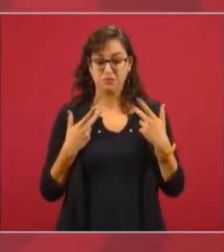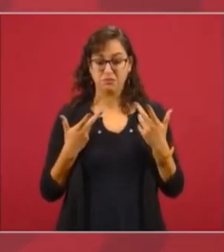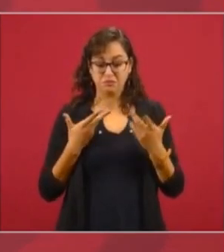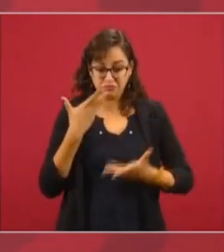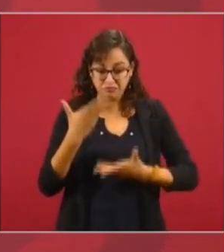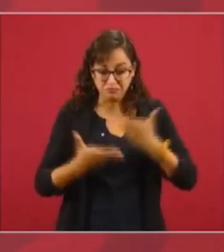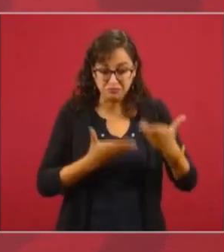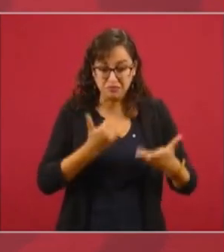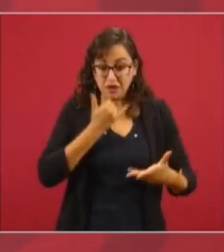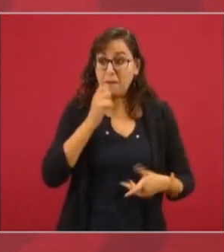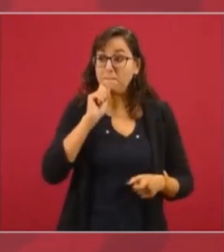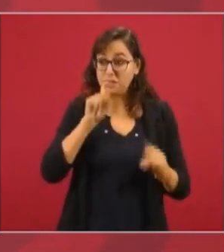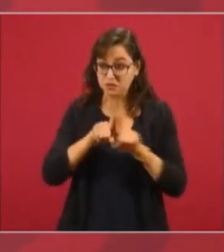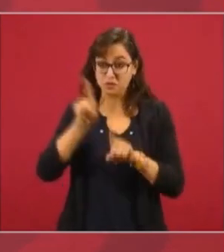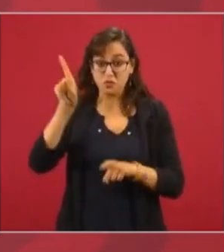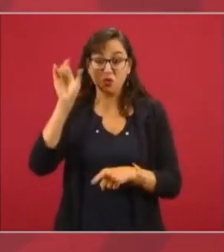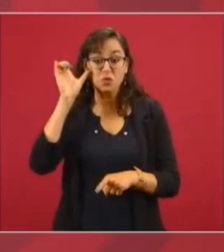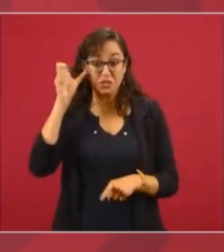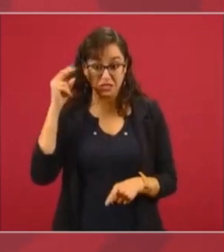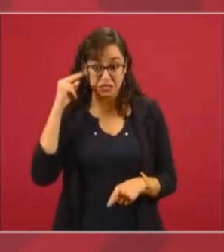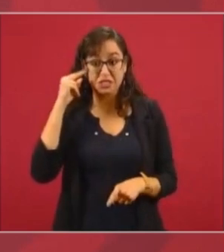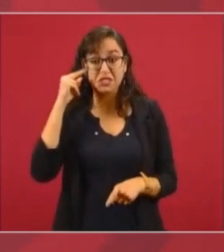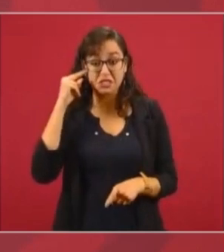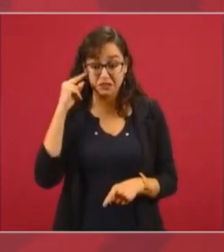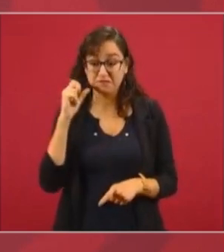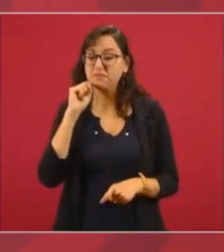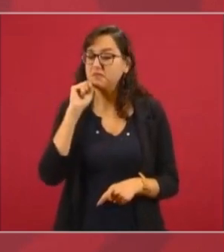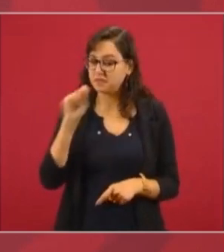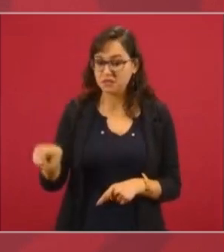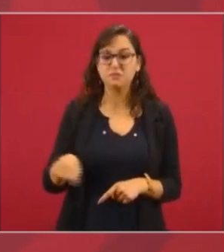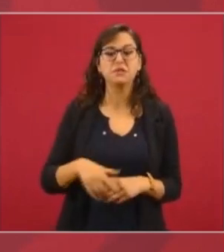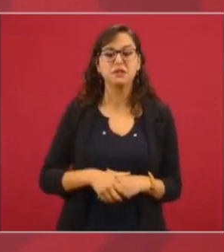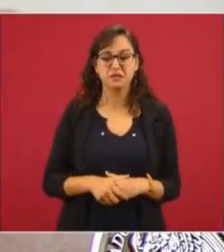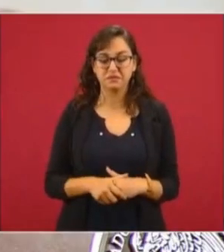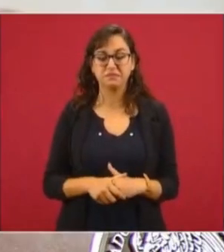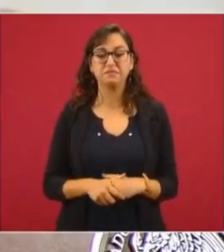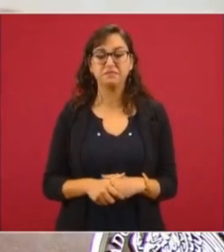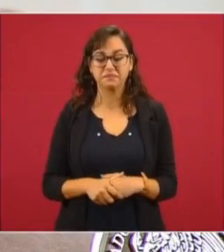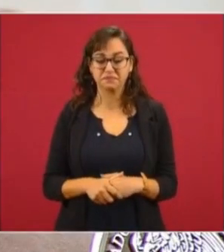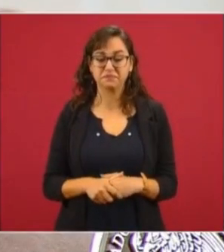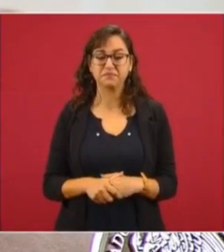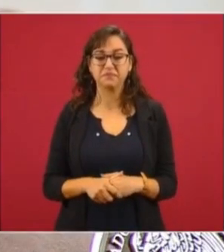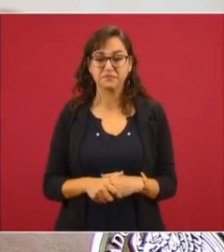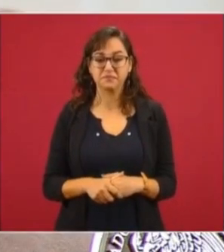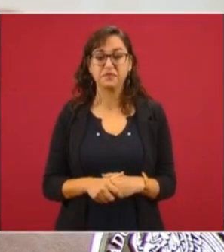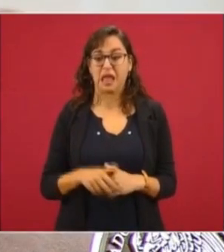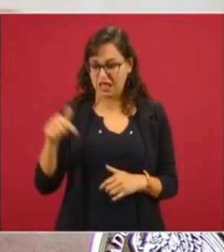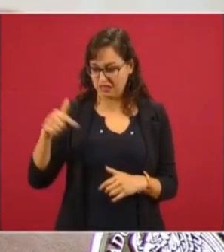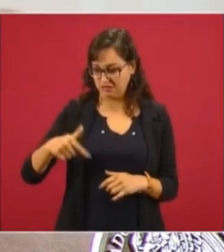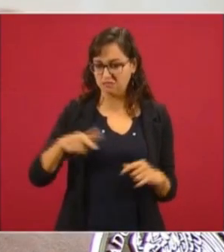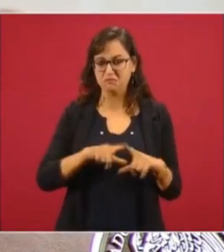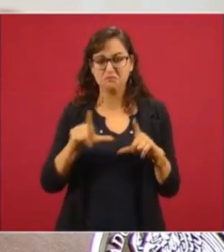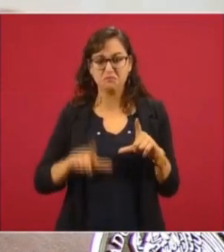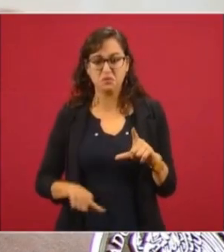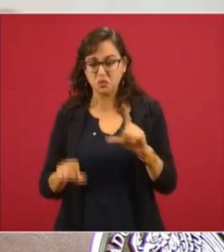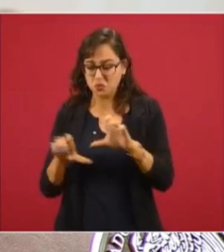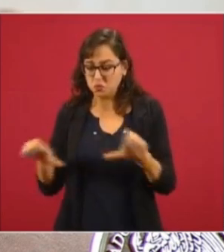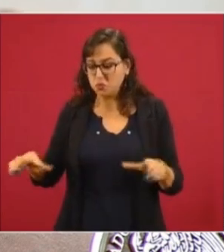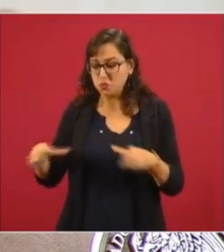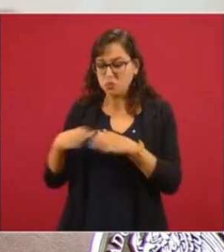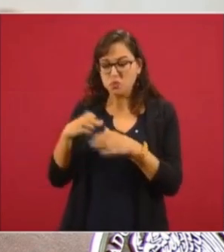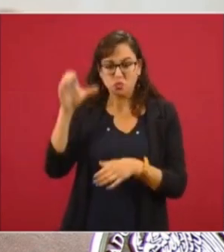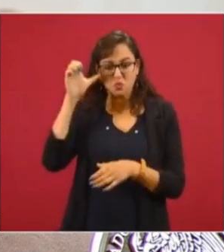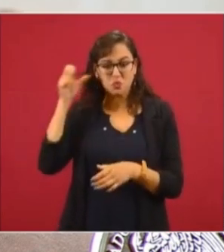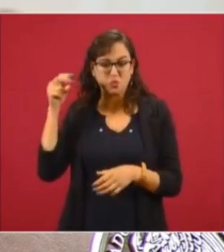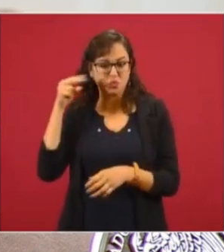por las matanzas también de chinos en